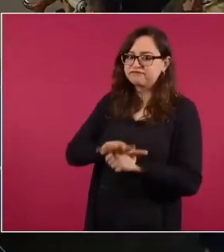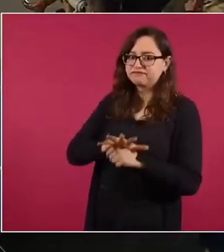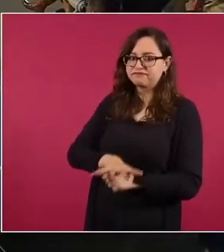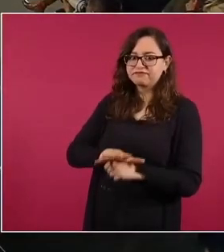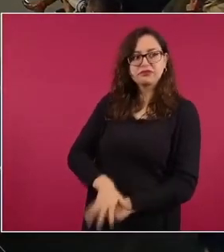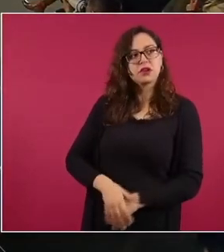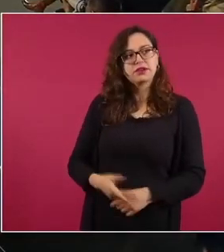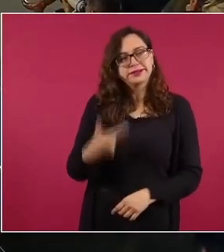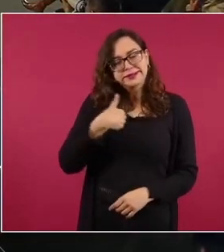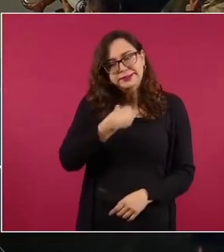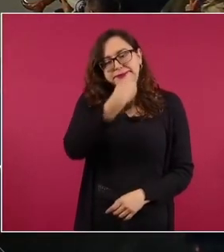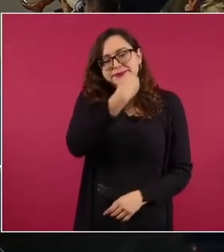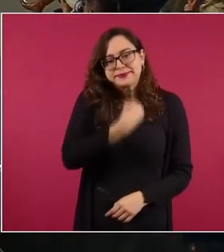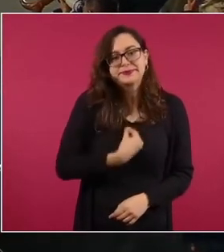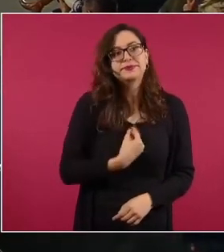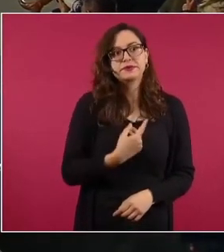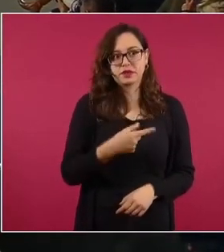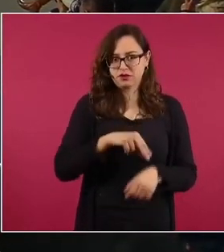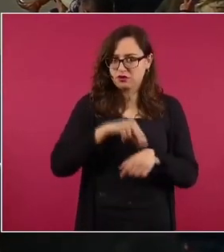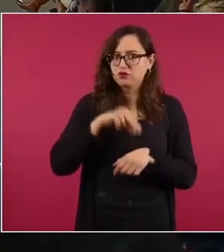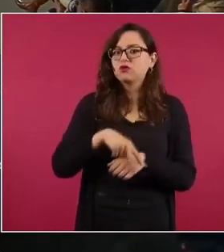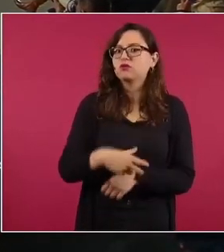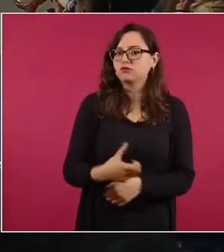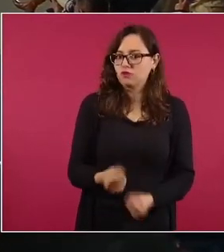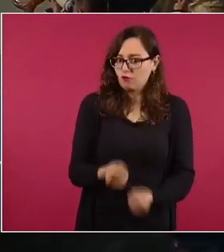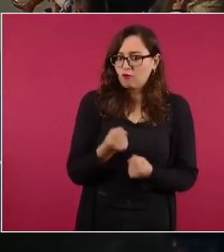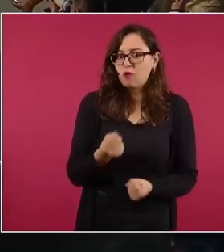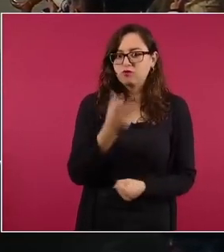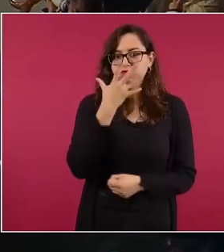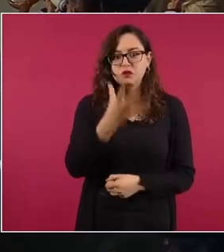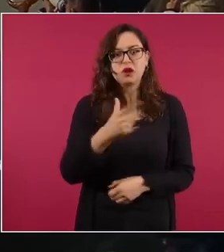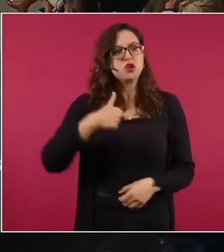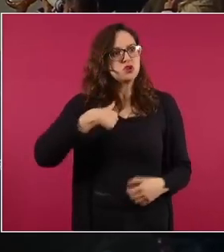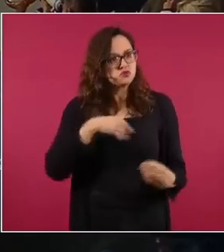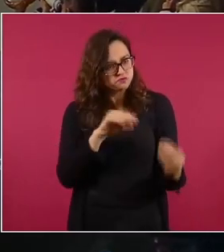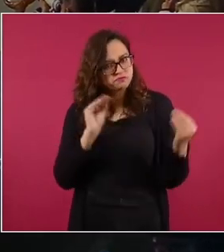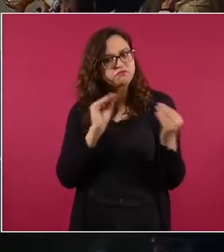no crean, presionan y uno se defiende.